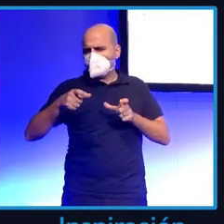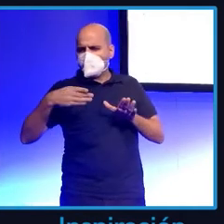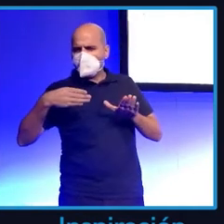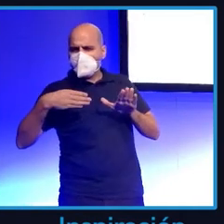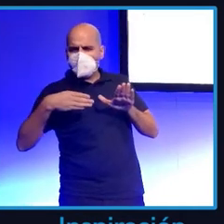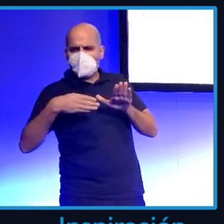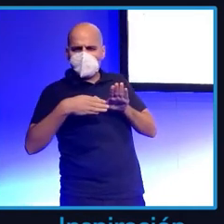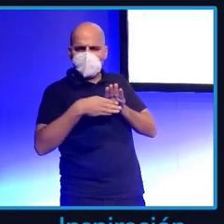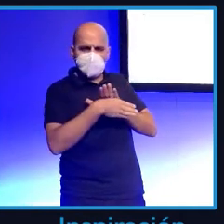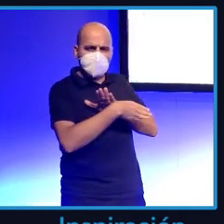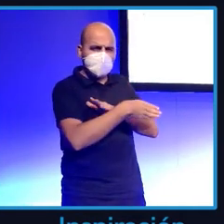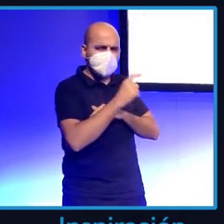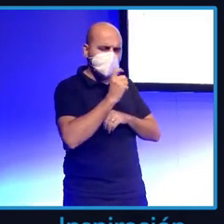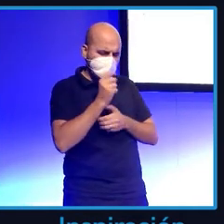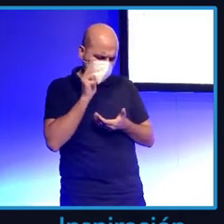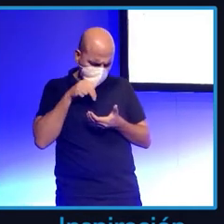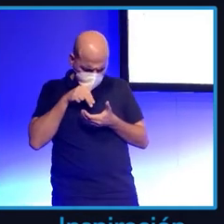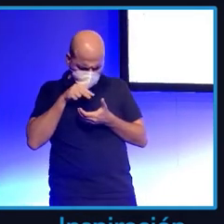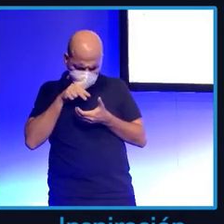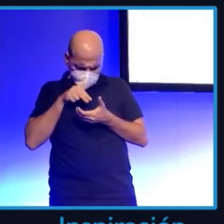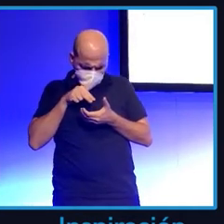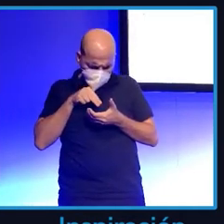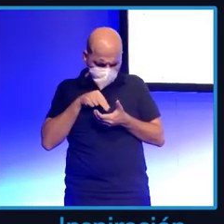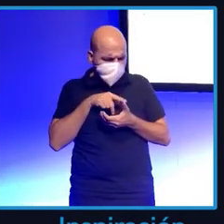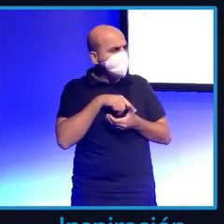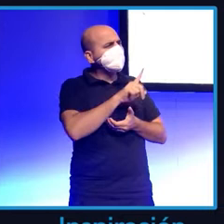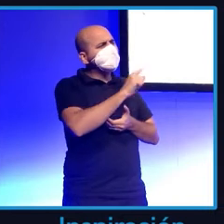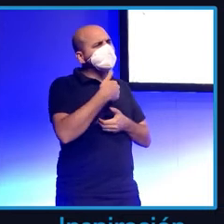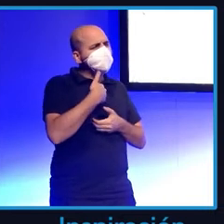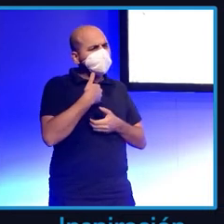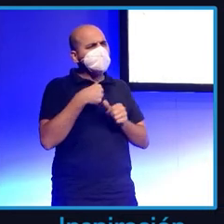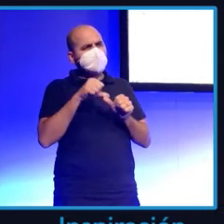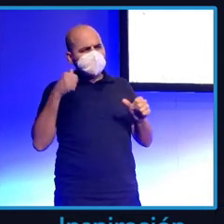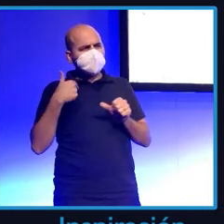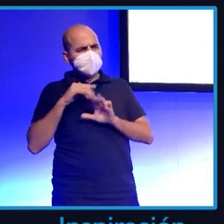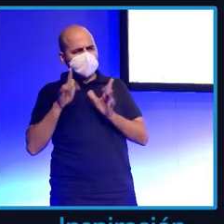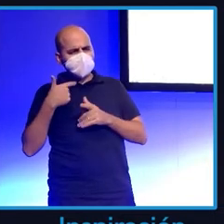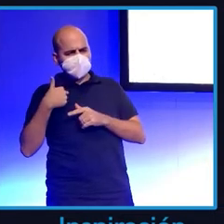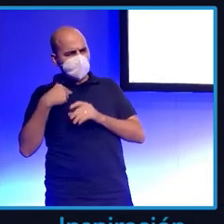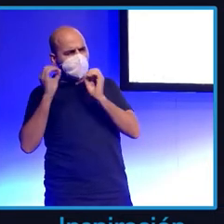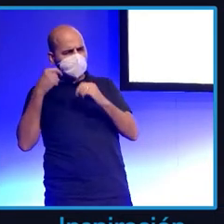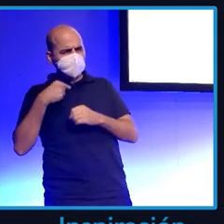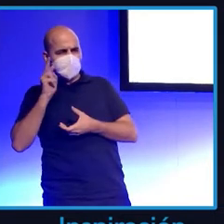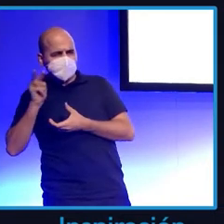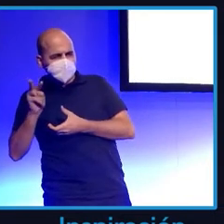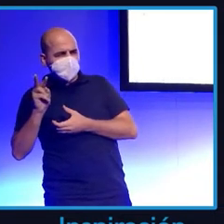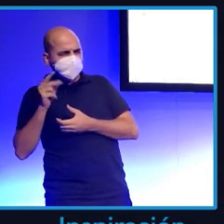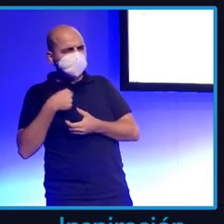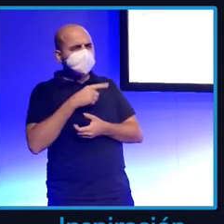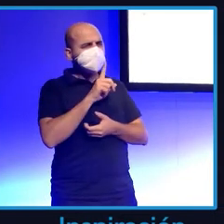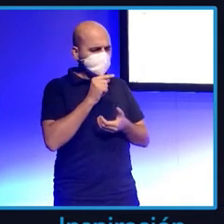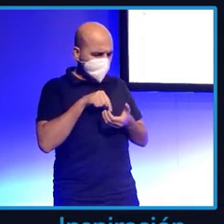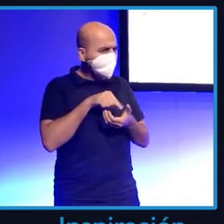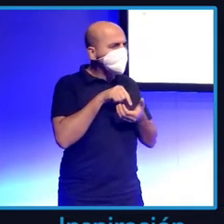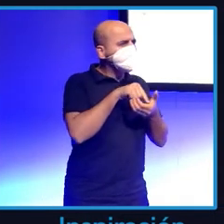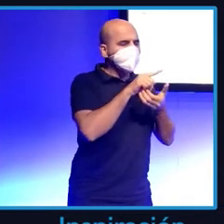Ya venía con su diagnóstico hecho. Y me decía, es que he leído en Google, he visto en Google, salía de la farmacia consultando lo que yo le había dicho. Y ya